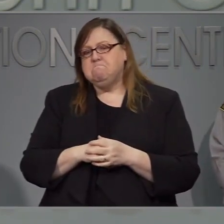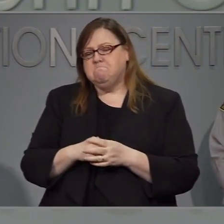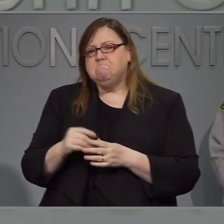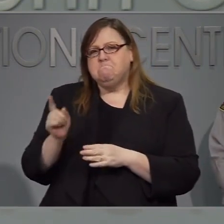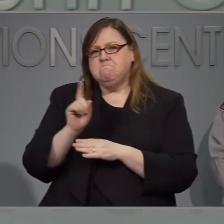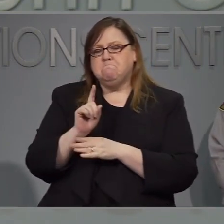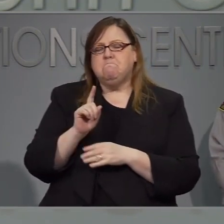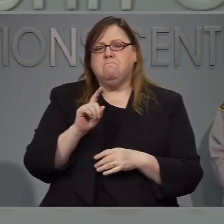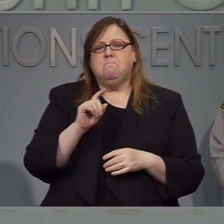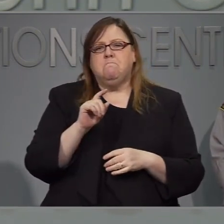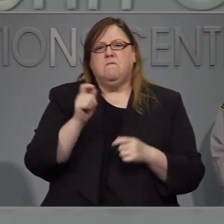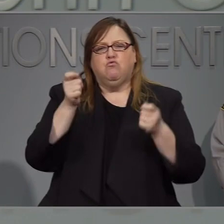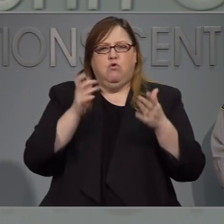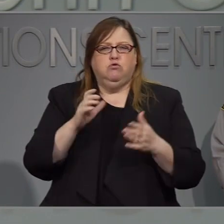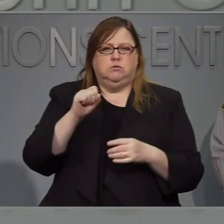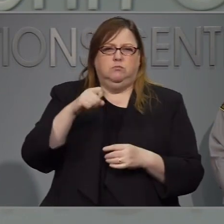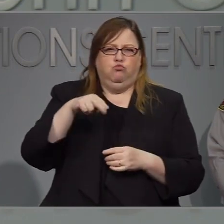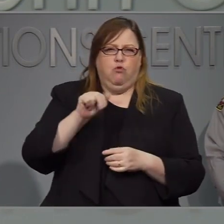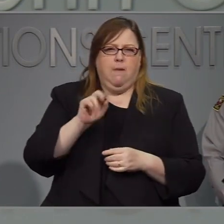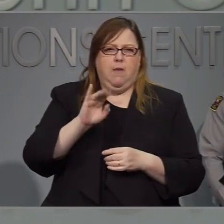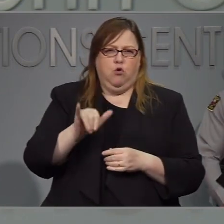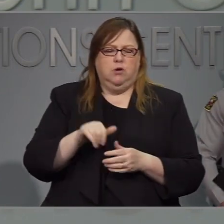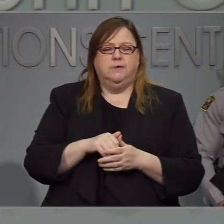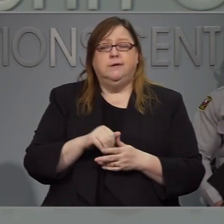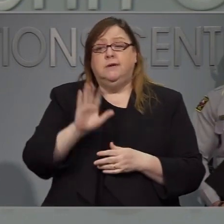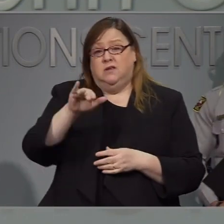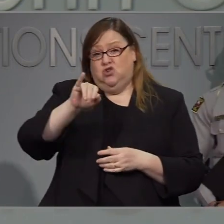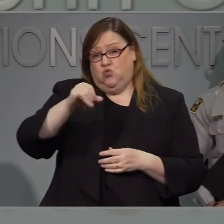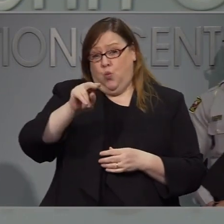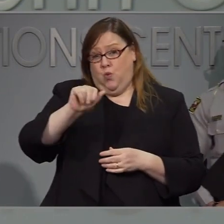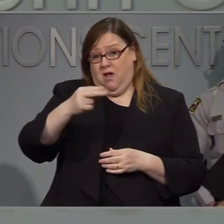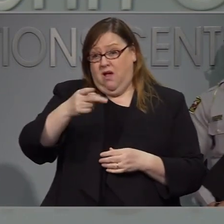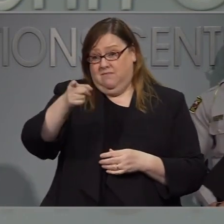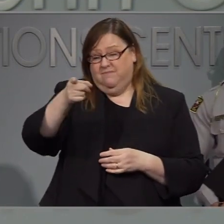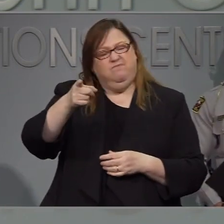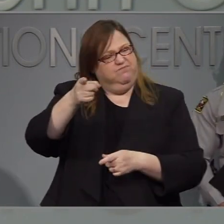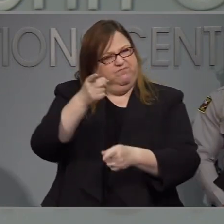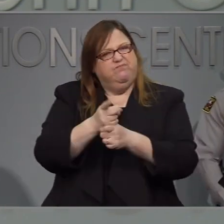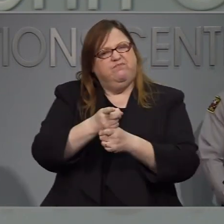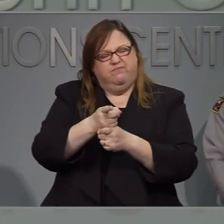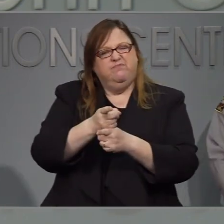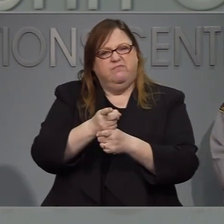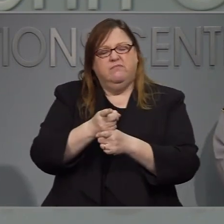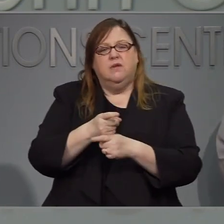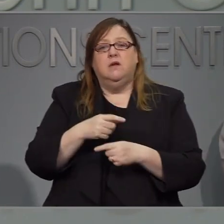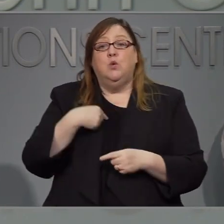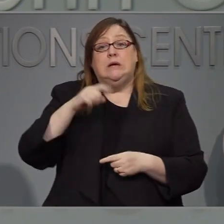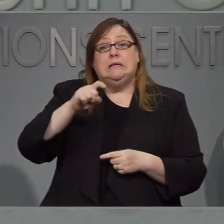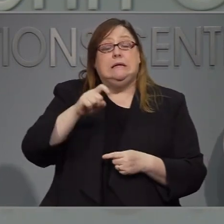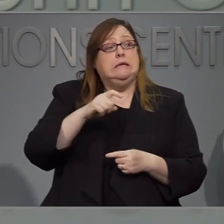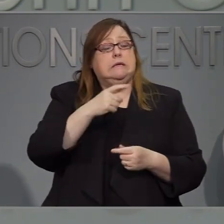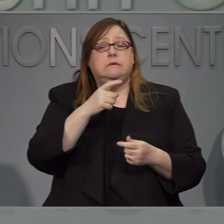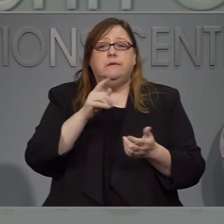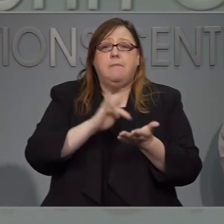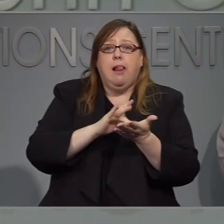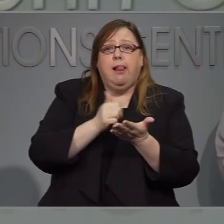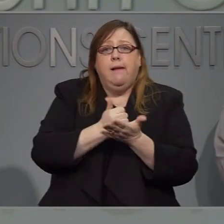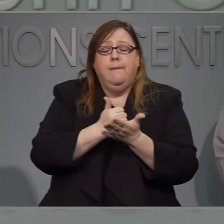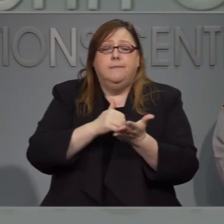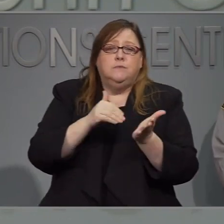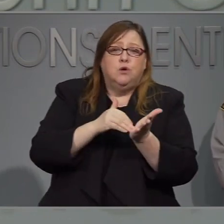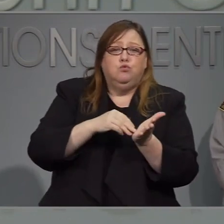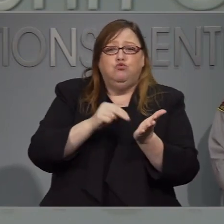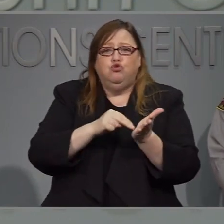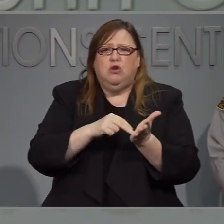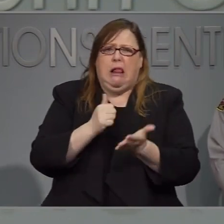Sí tienes razón ya no es realmente un desafío tratar de obtener los recursos médicos adicionales en el estado